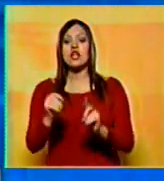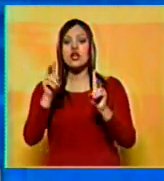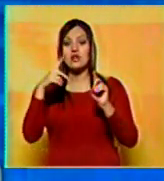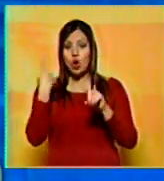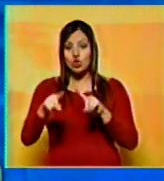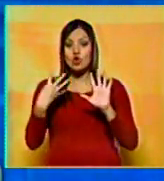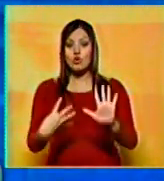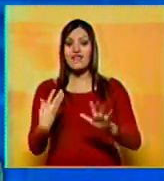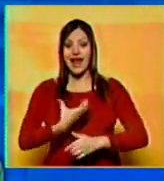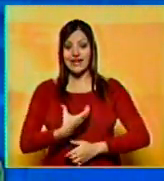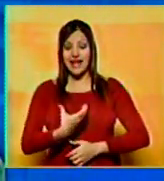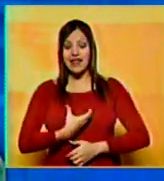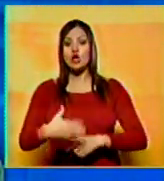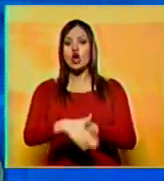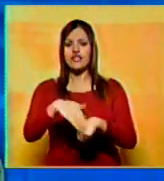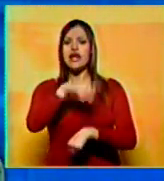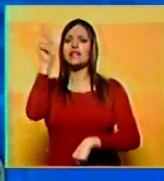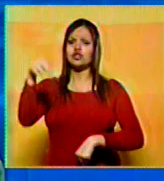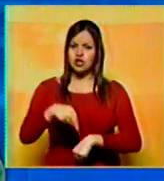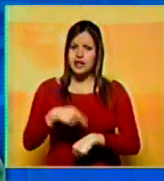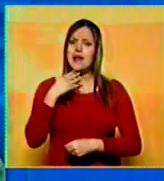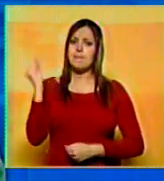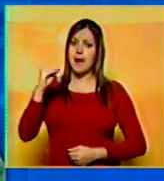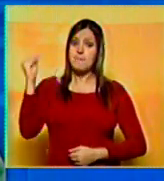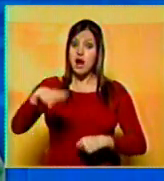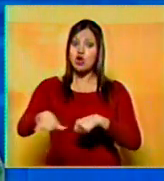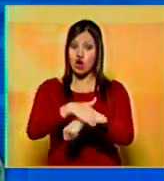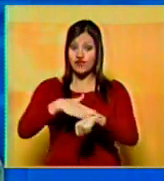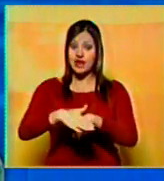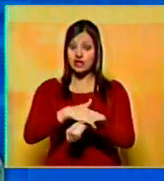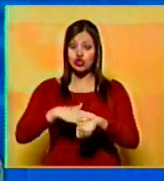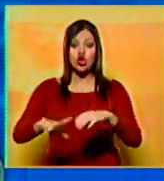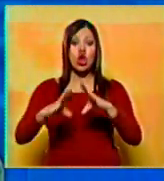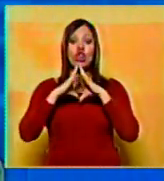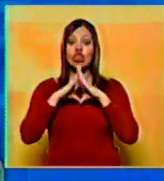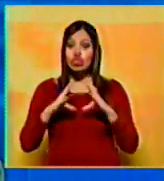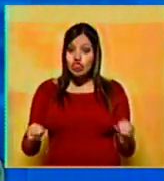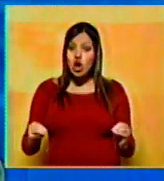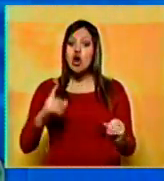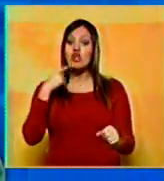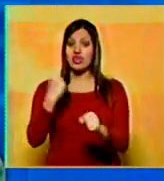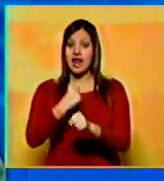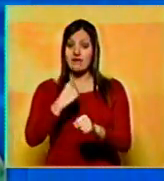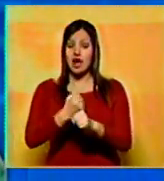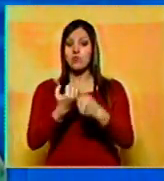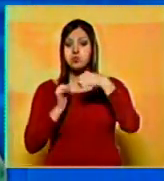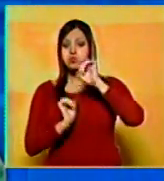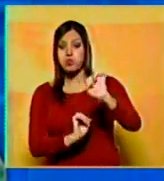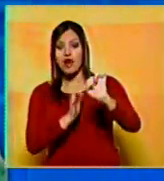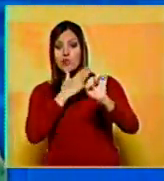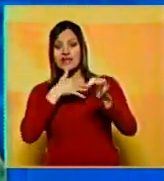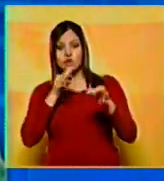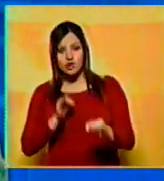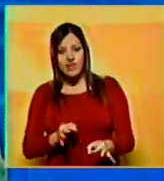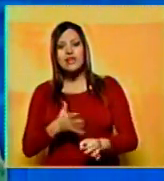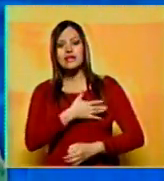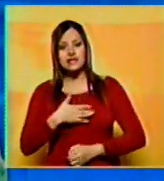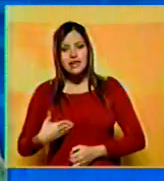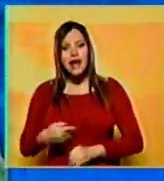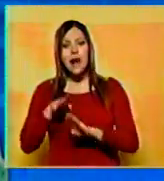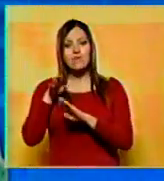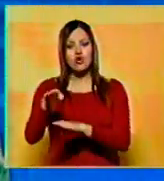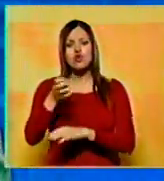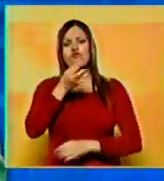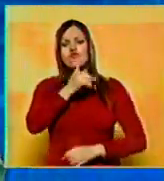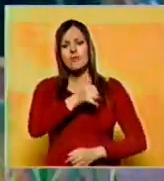alcaldes del estado afirmó que el gobierno nacional incluirá a la gobernación en todas sus acciones para combatir la inseguridad. Lirio Pérez